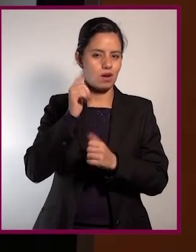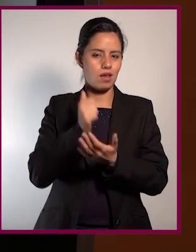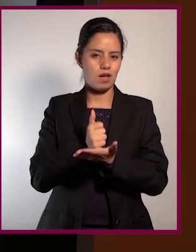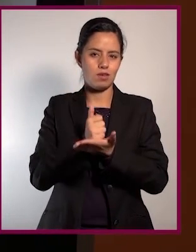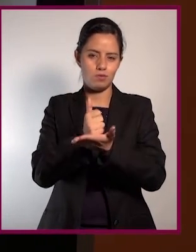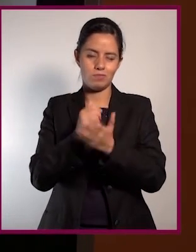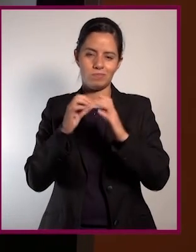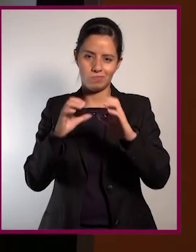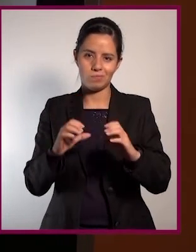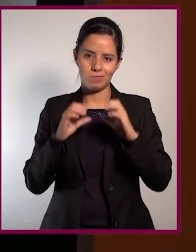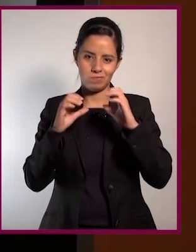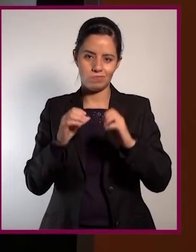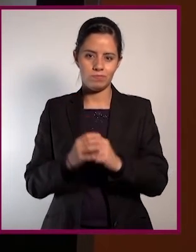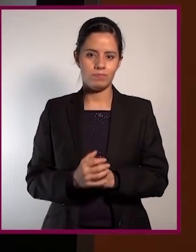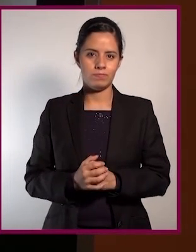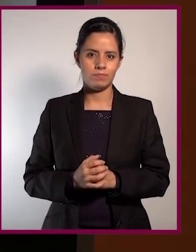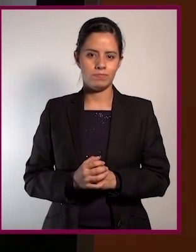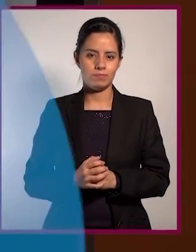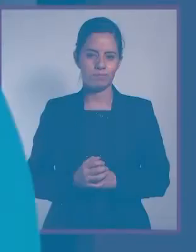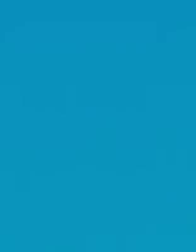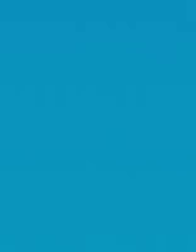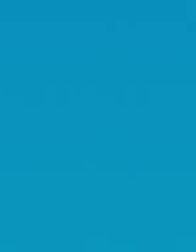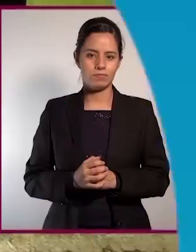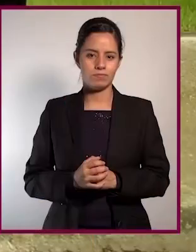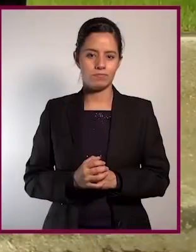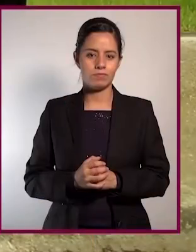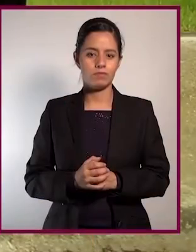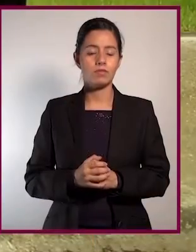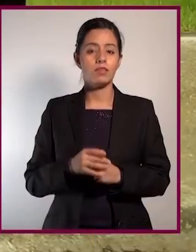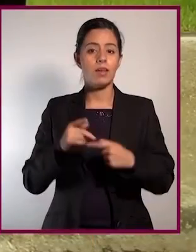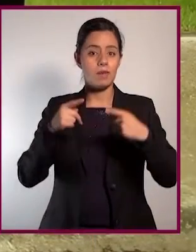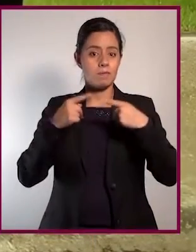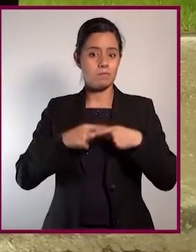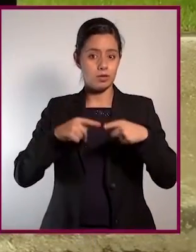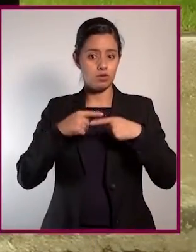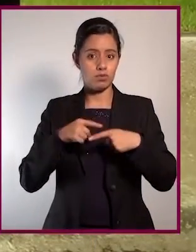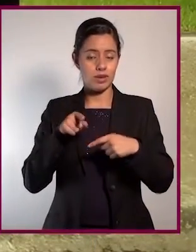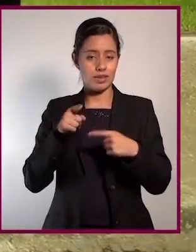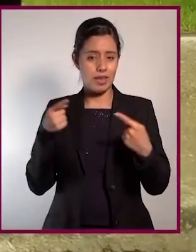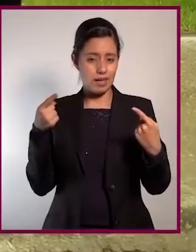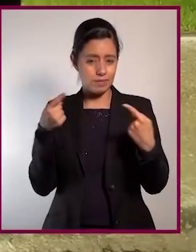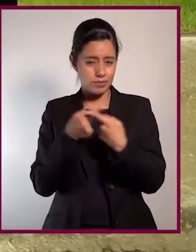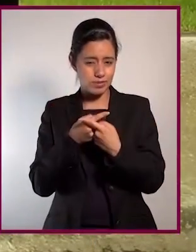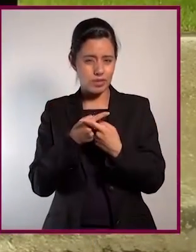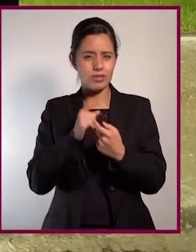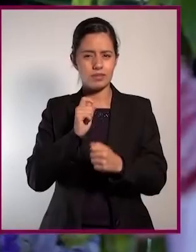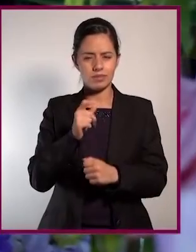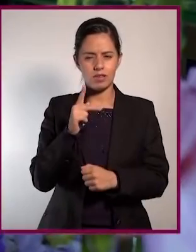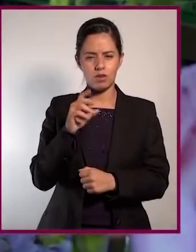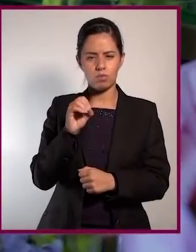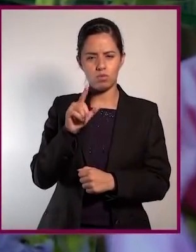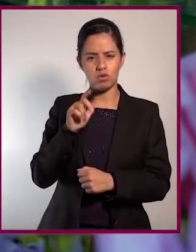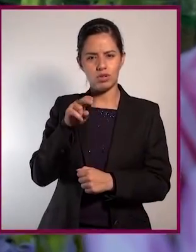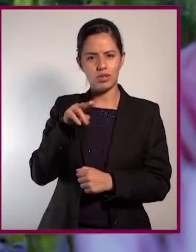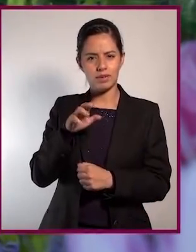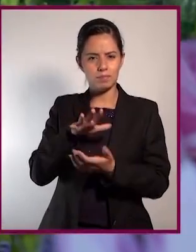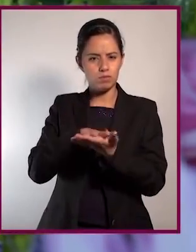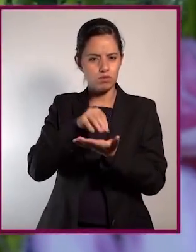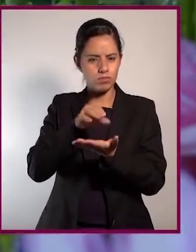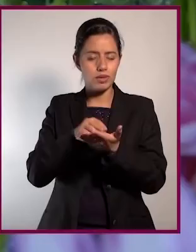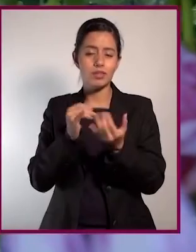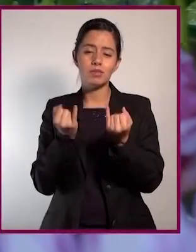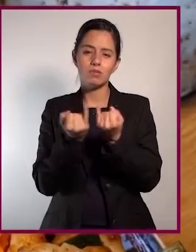que la información sea útil y a cuidarse. Cuando una persona es alérgica a cierto tipo de polen,